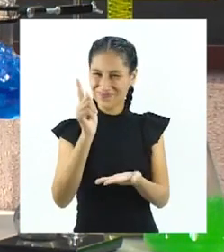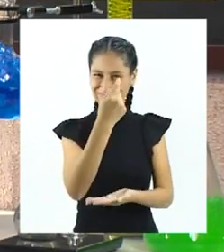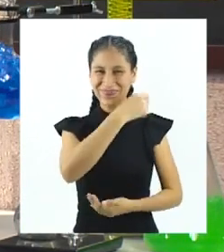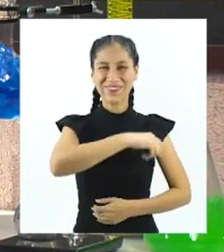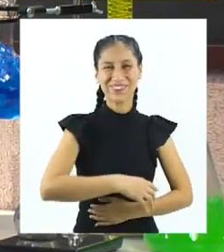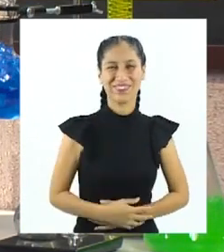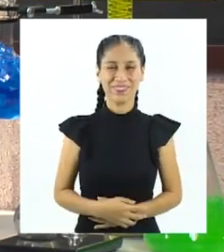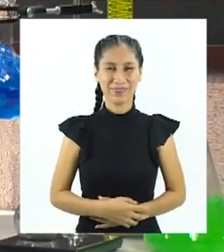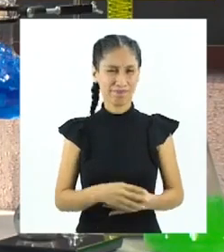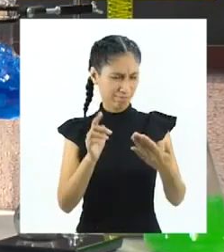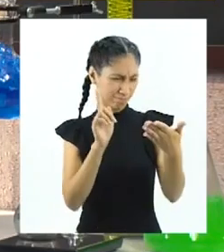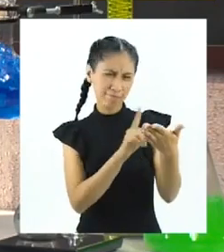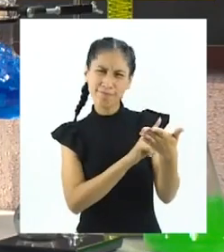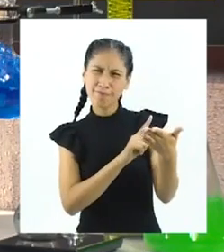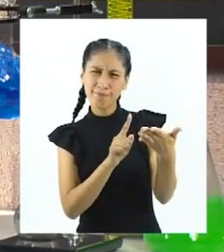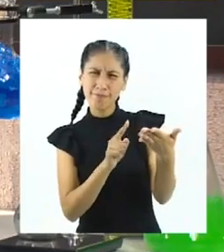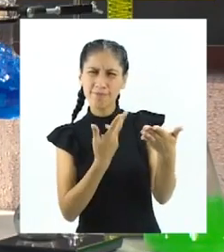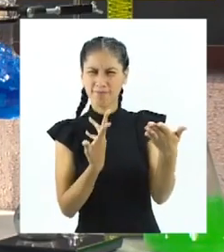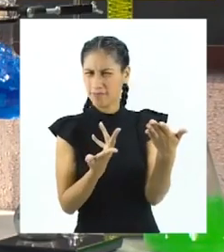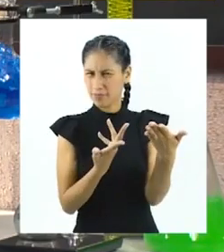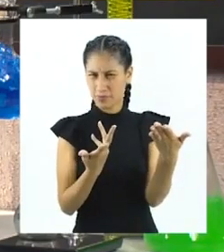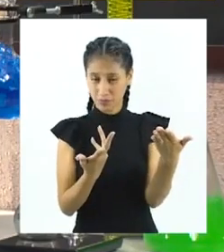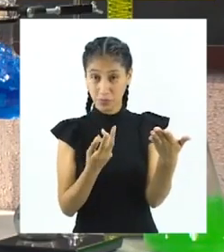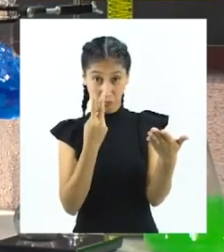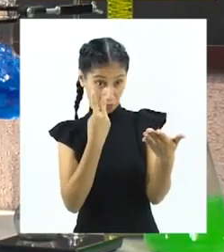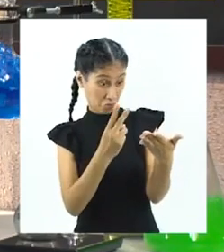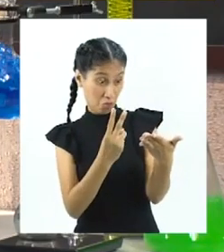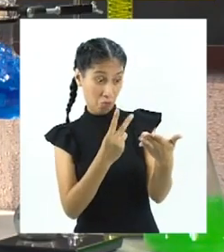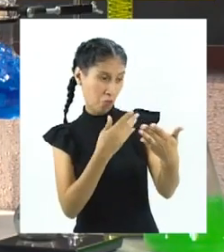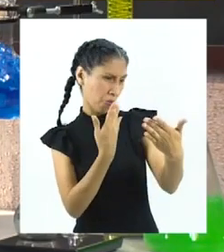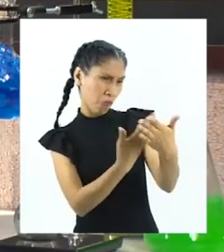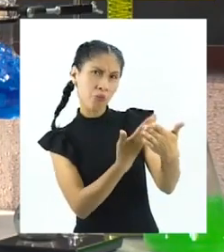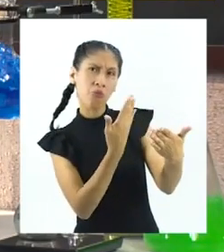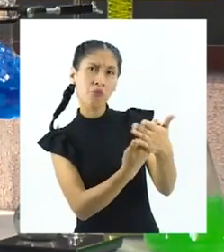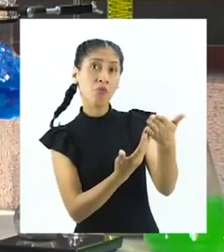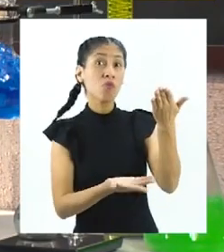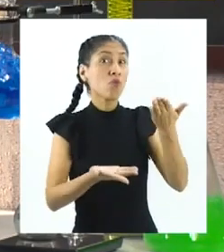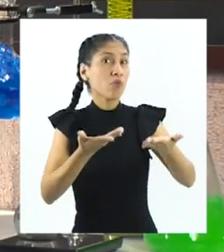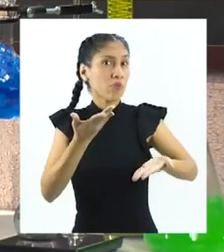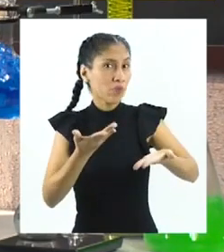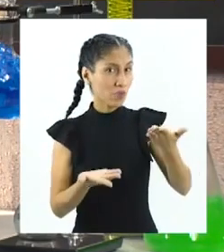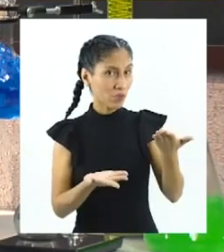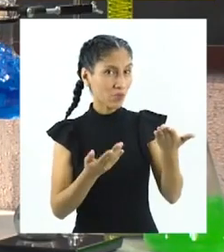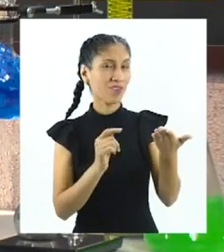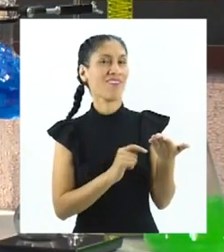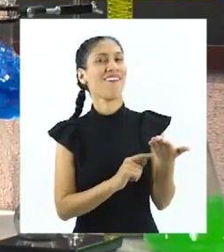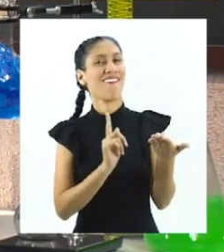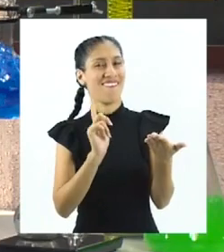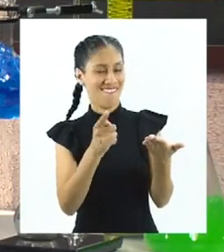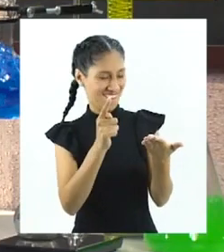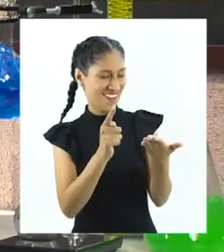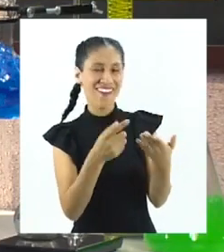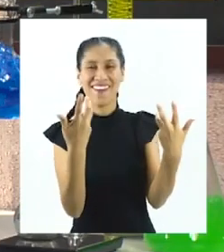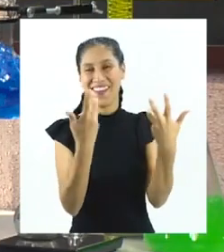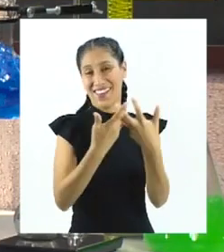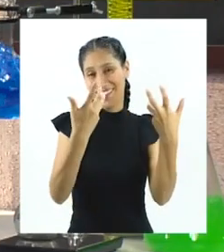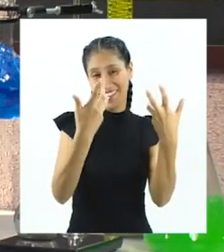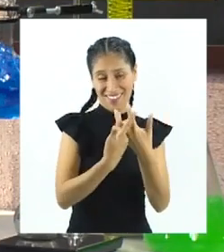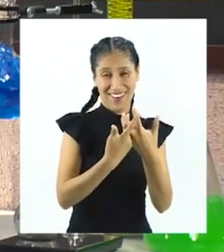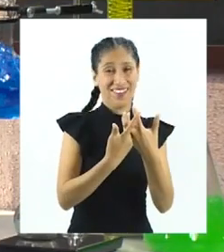la primera. Si estamos en el momento de la comprobación, entonces de hecho estamos en la